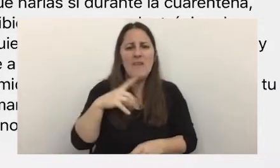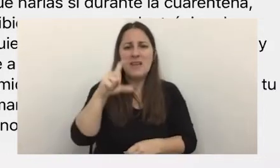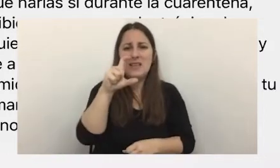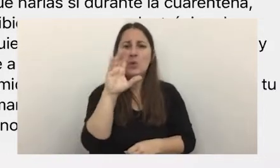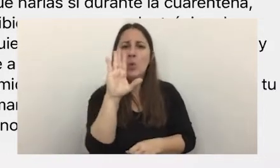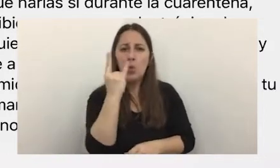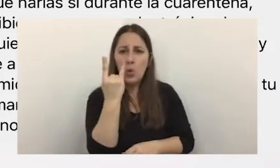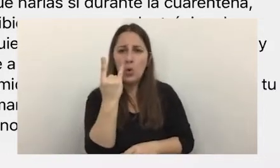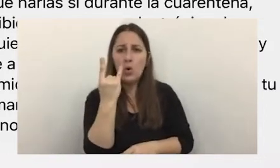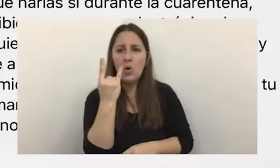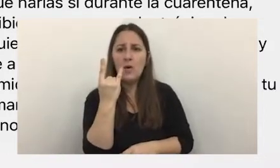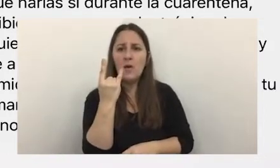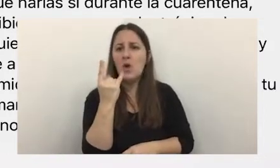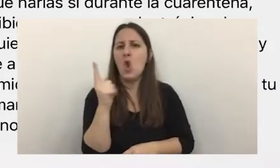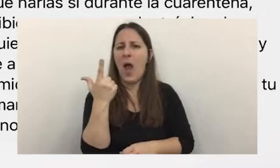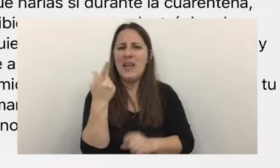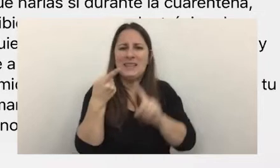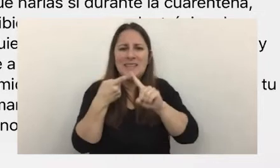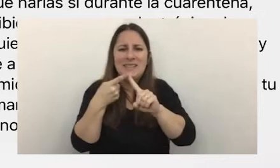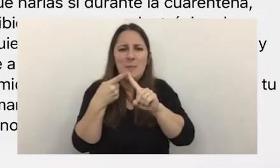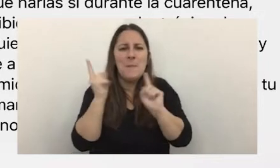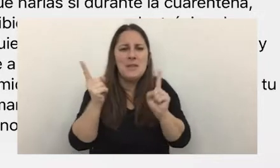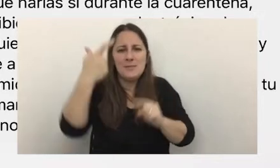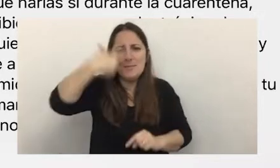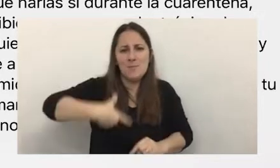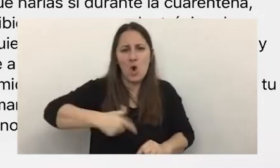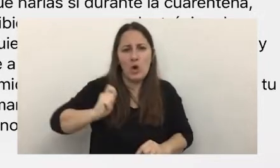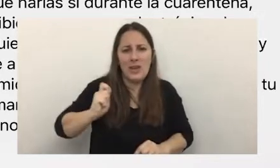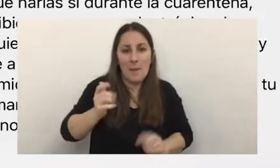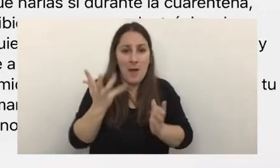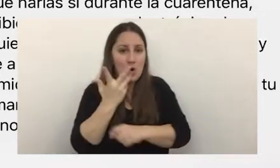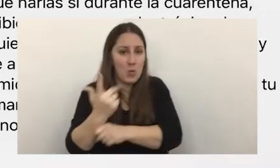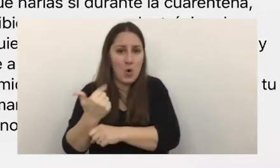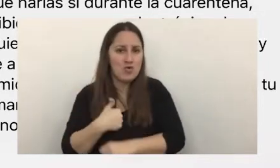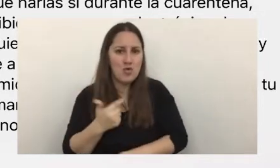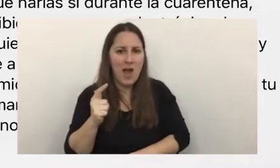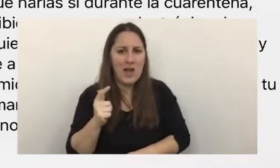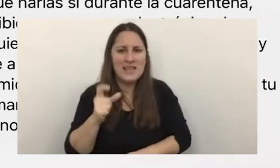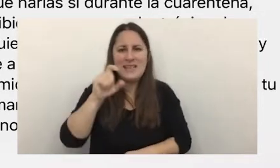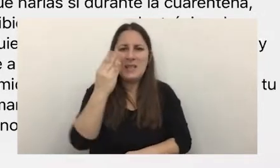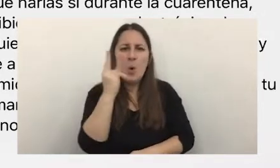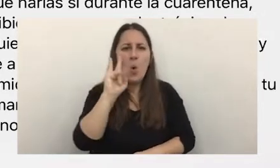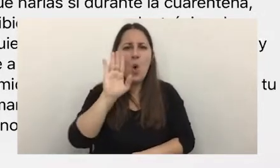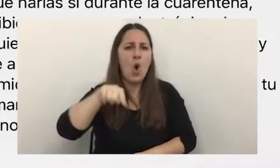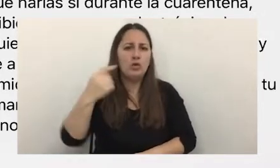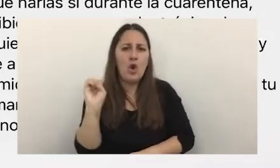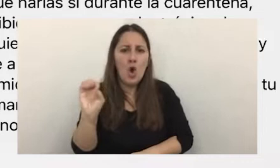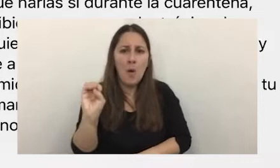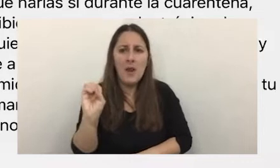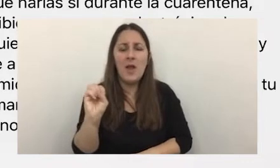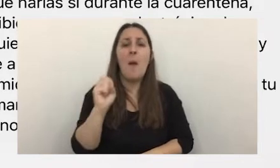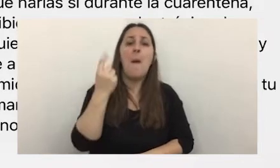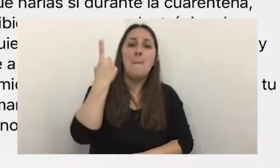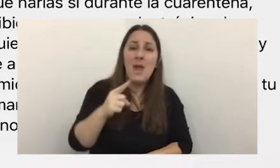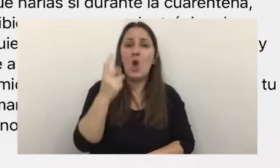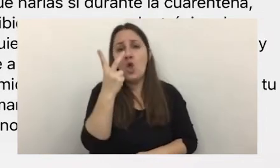no tienen relación con la identidad que les acaban de robar dice cualquier otro nombre sin embargo entre el 2 y el 3